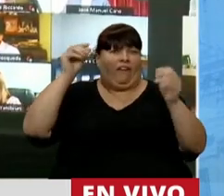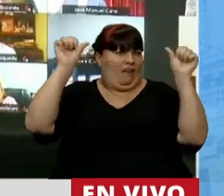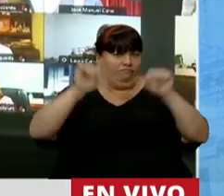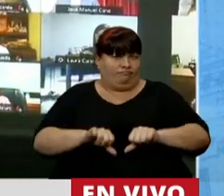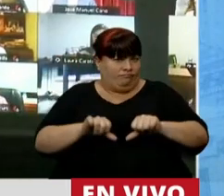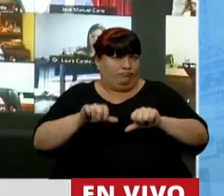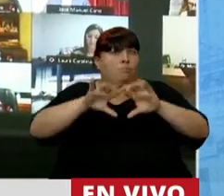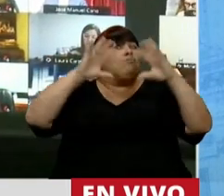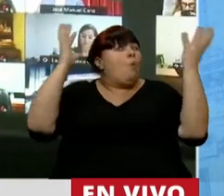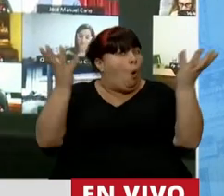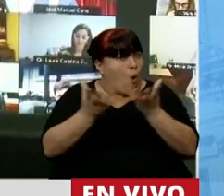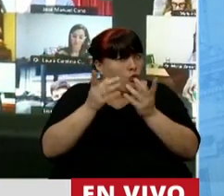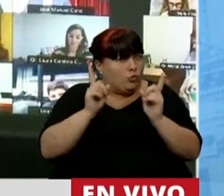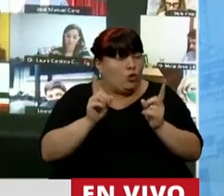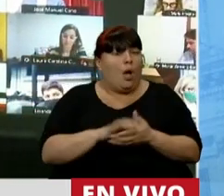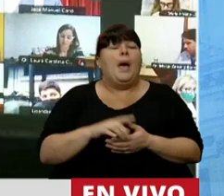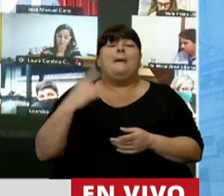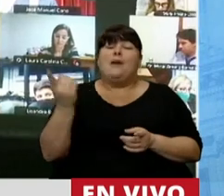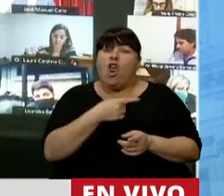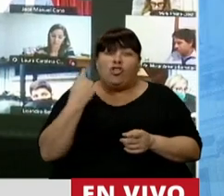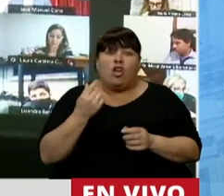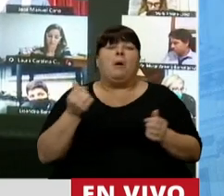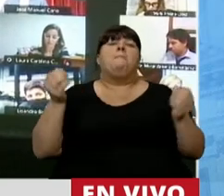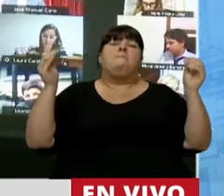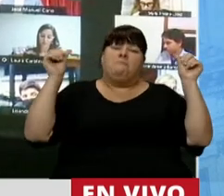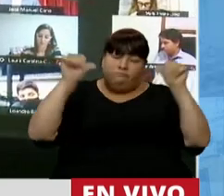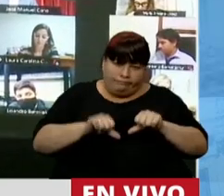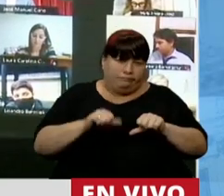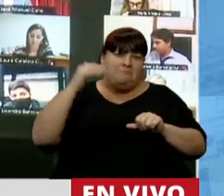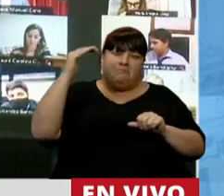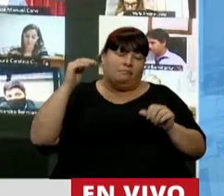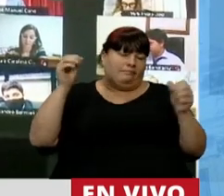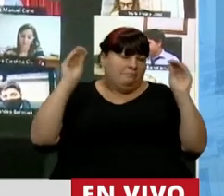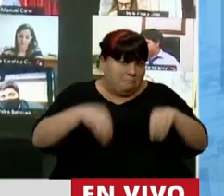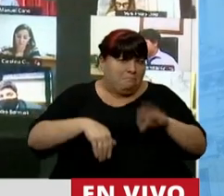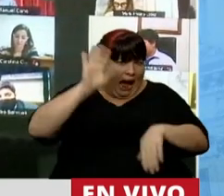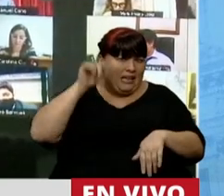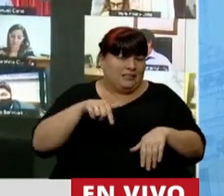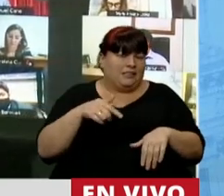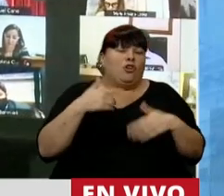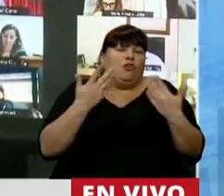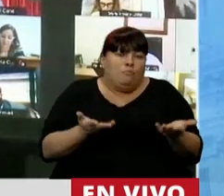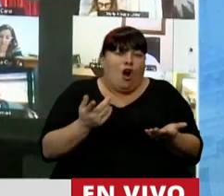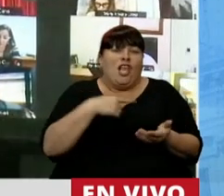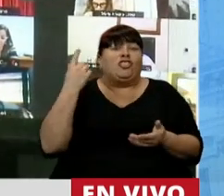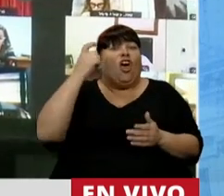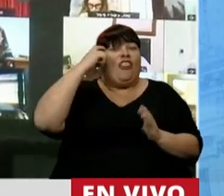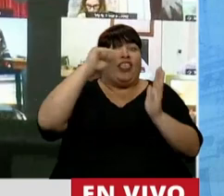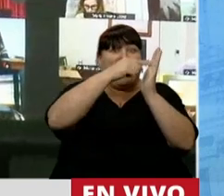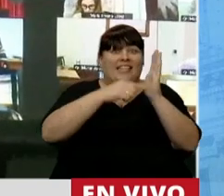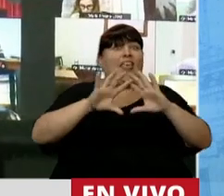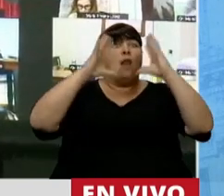en el mundo, pero nosotros un poco más. Por eso somos top ten